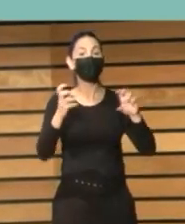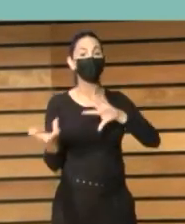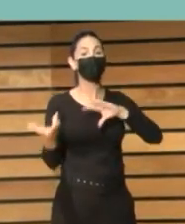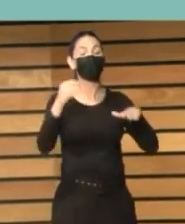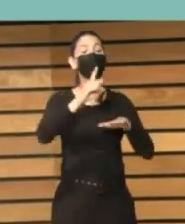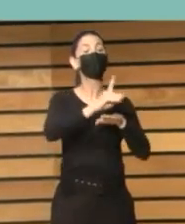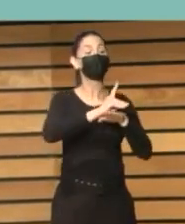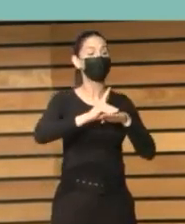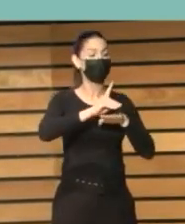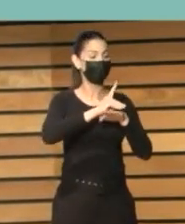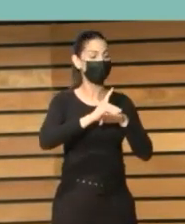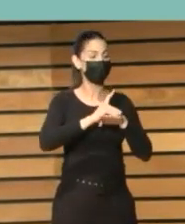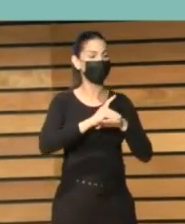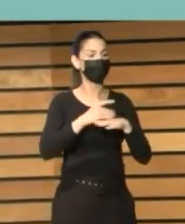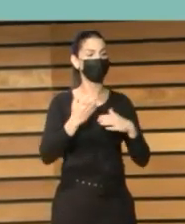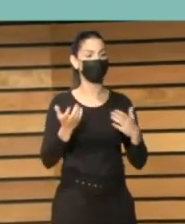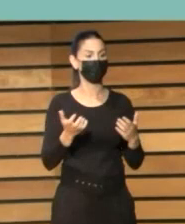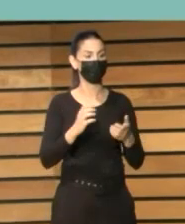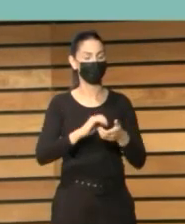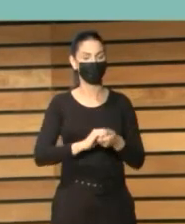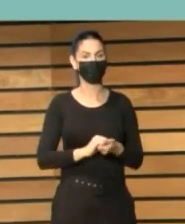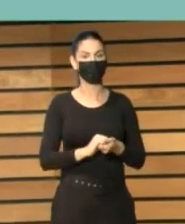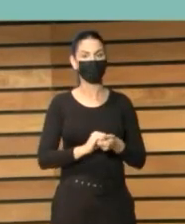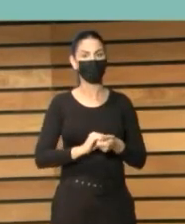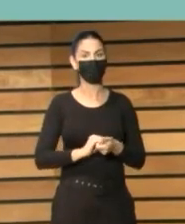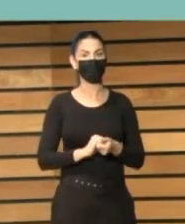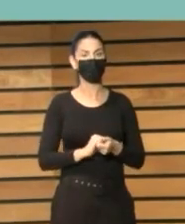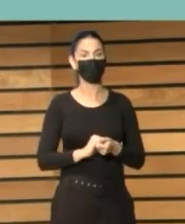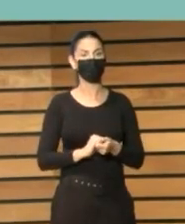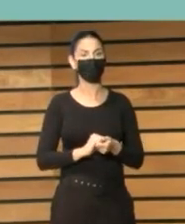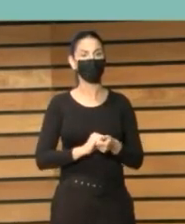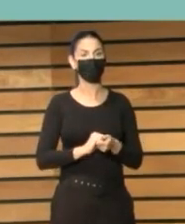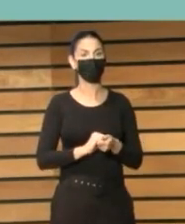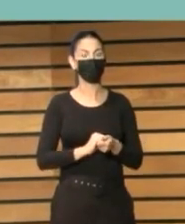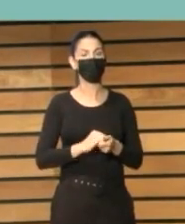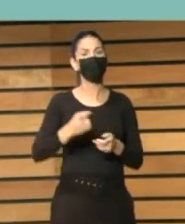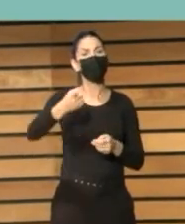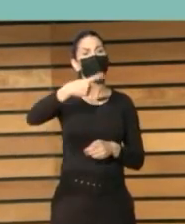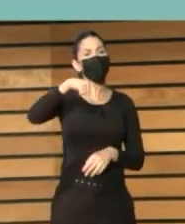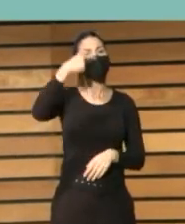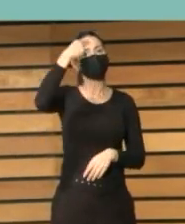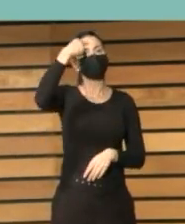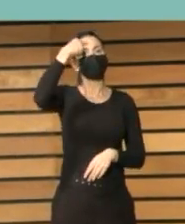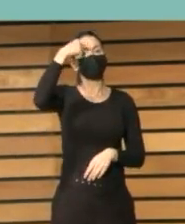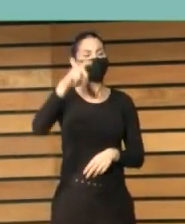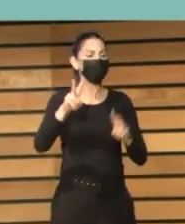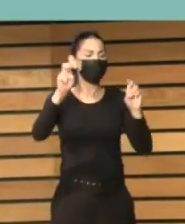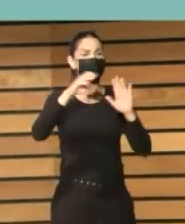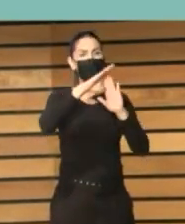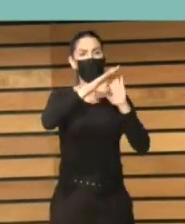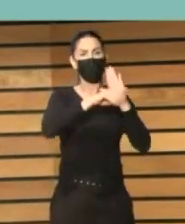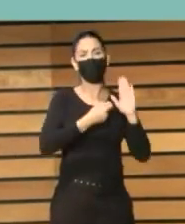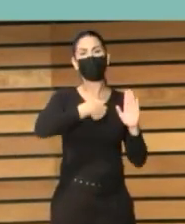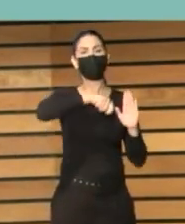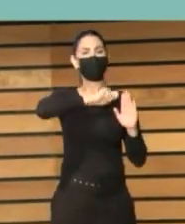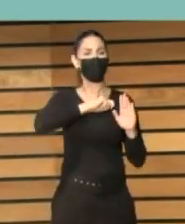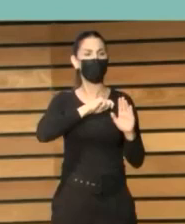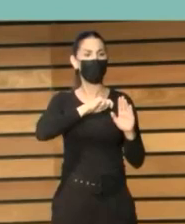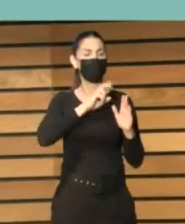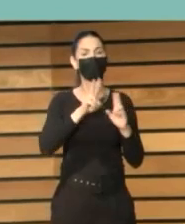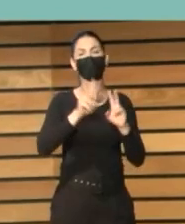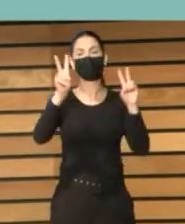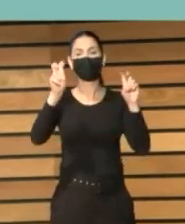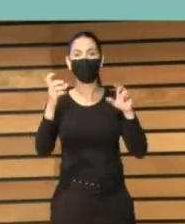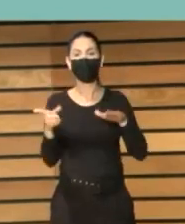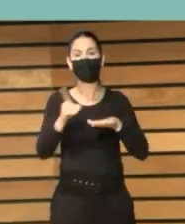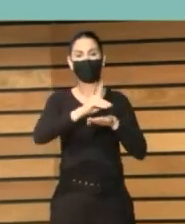tres dimensiones que he señalado. Sabemos que el Plan Nacional de Competencias Digitales aprobado a principios